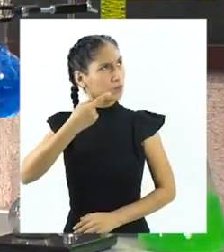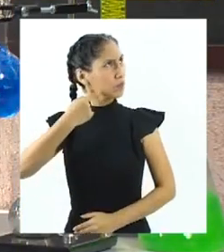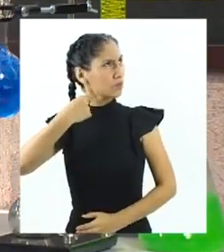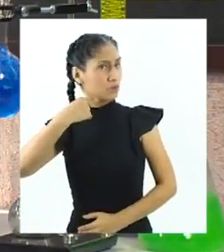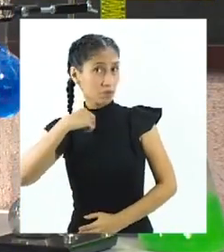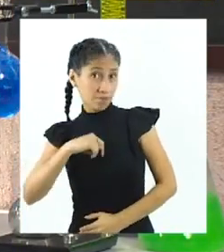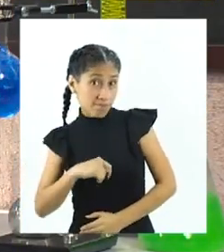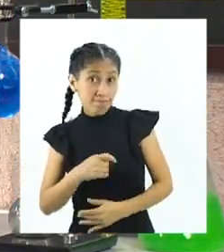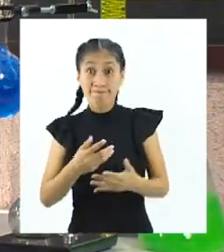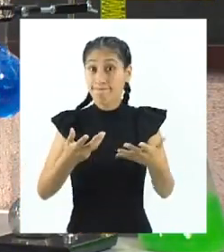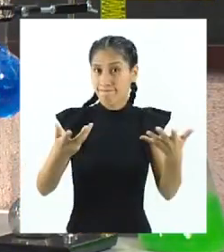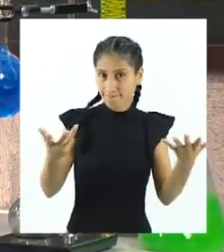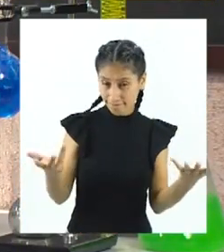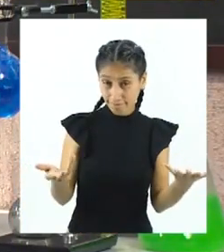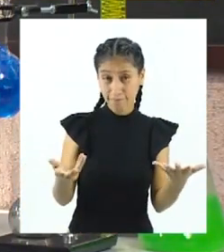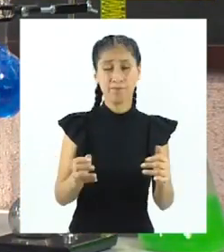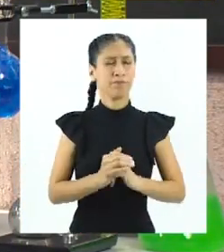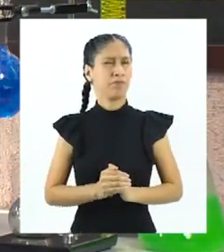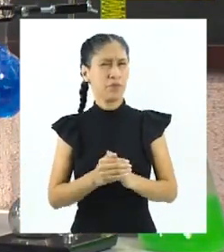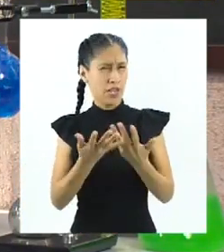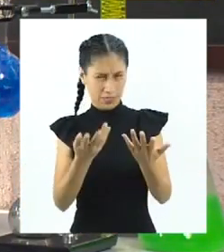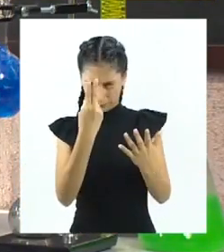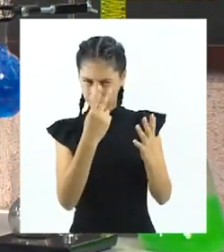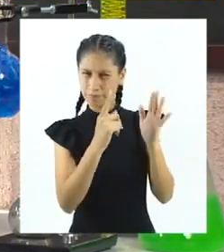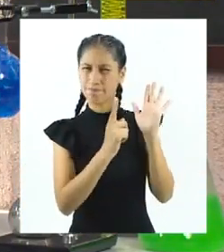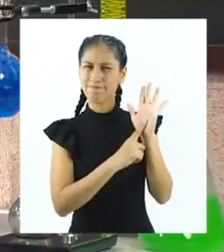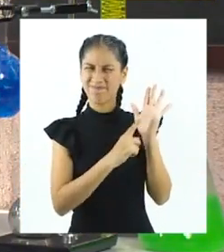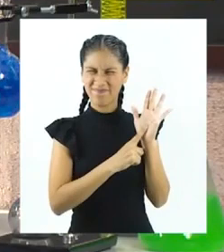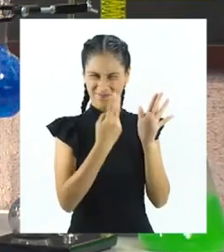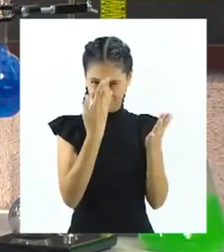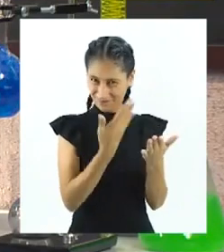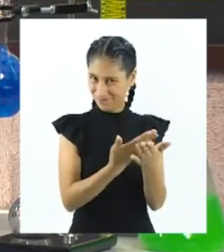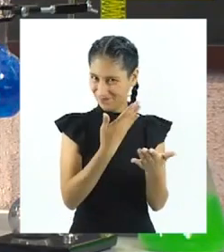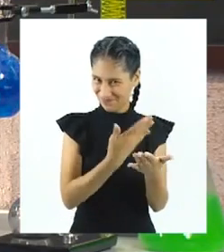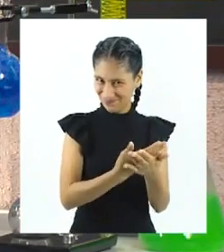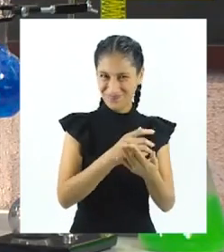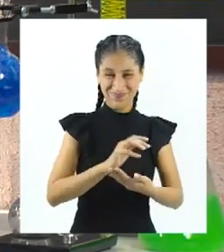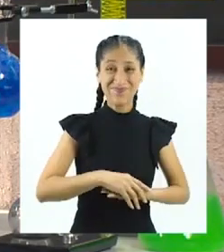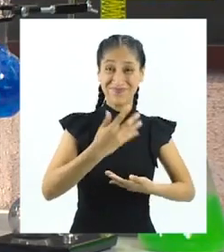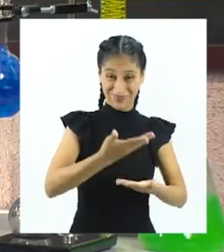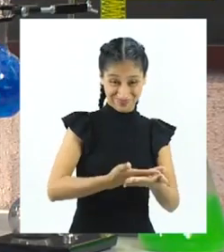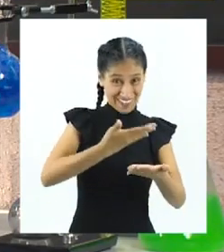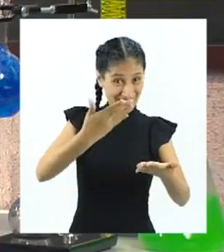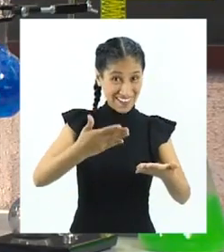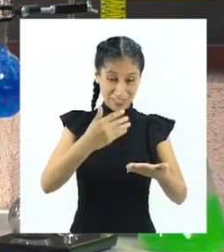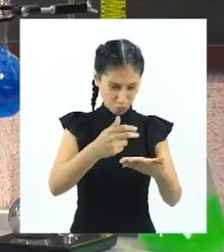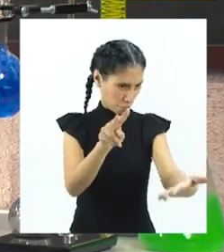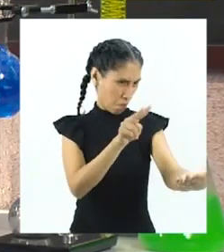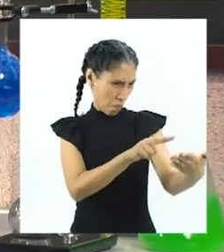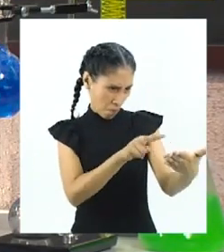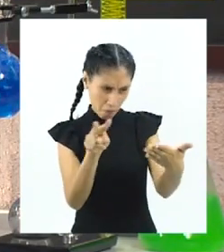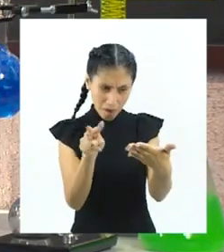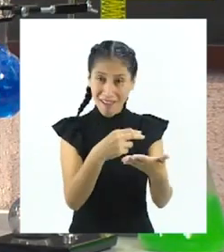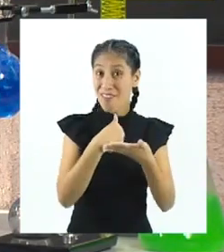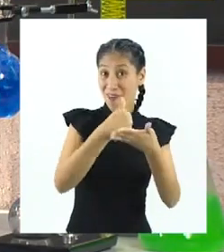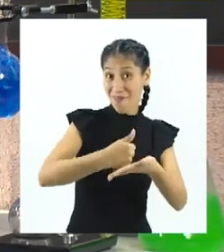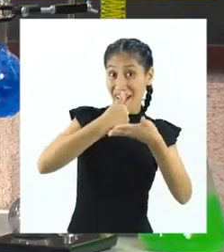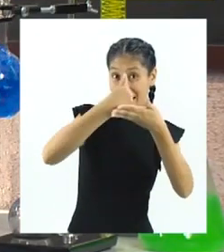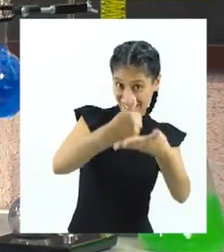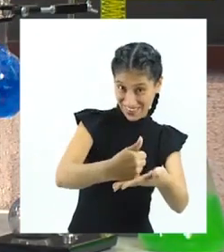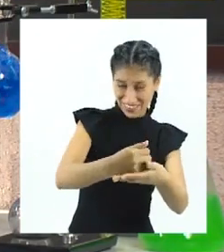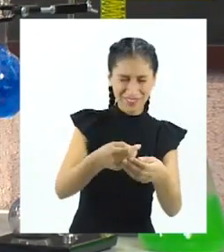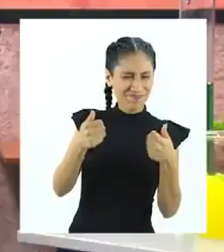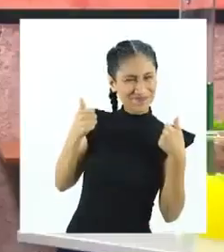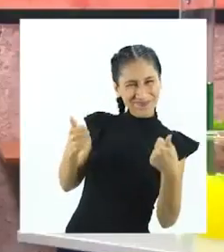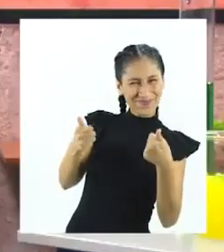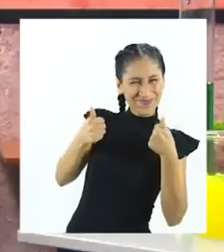Y como a las palabras le siguen los hechos, aquí traje los elementos que nos ayudarán a realizar nuestro